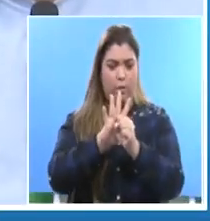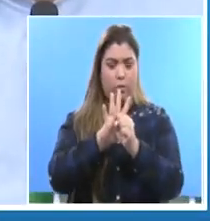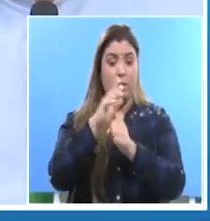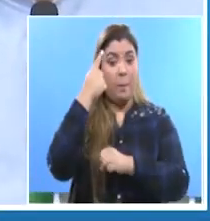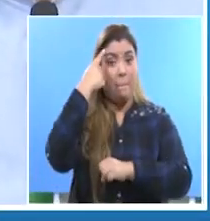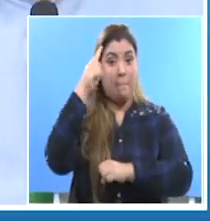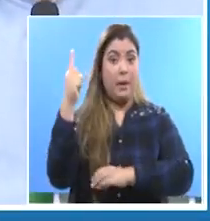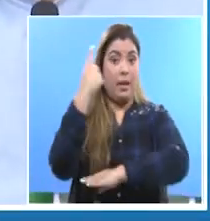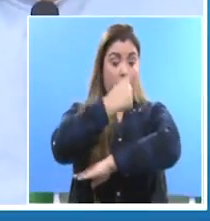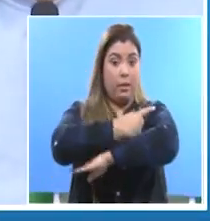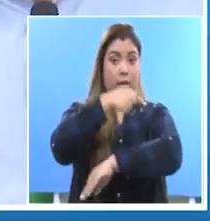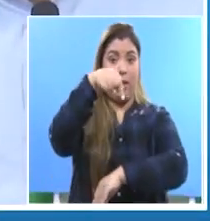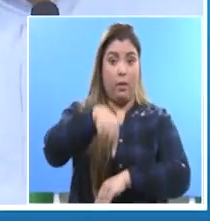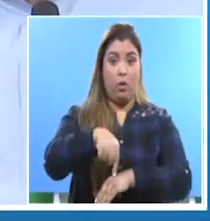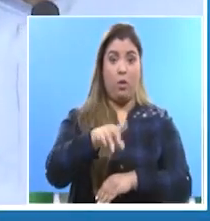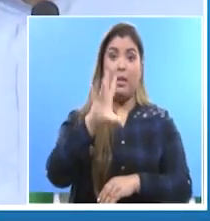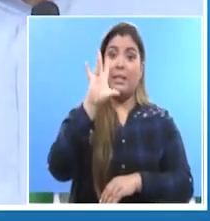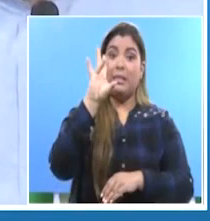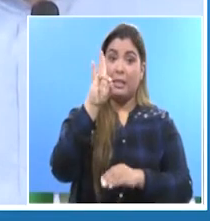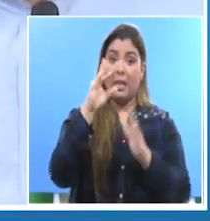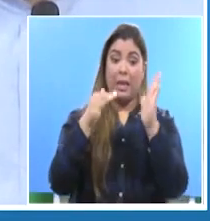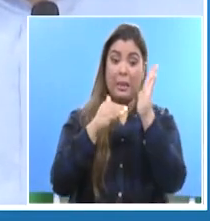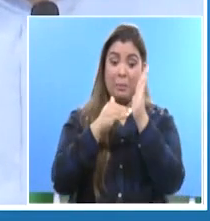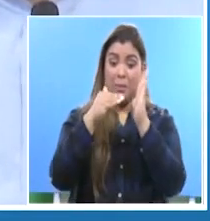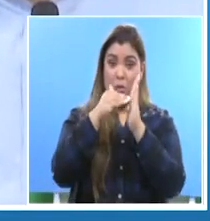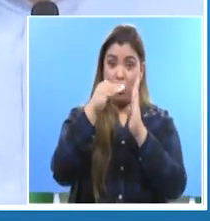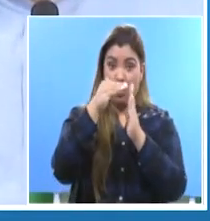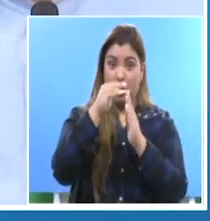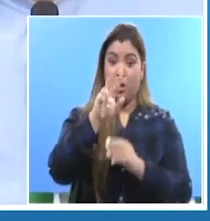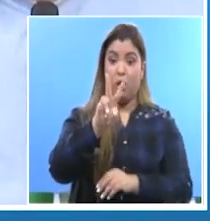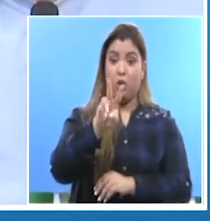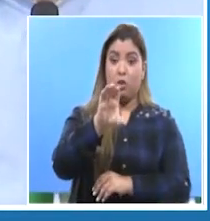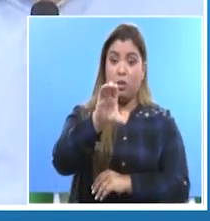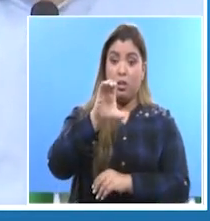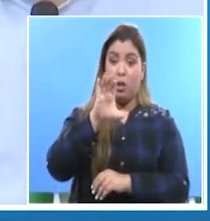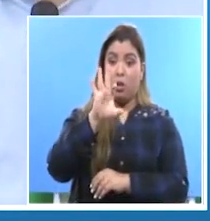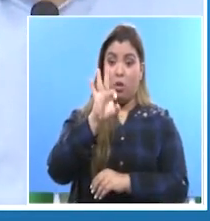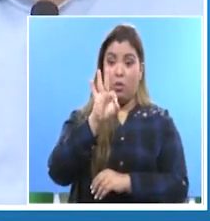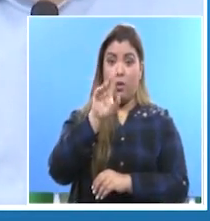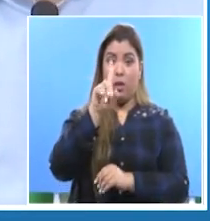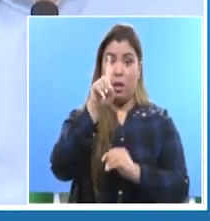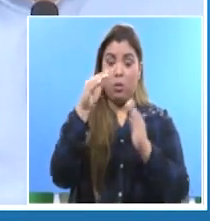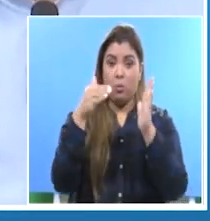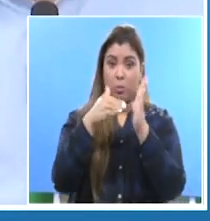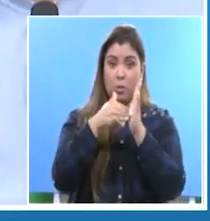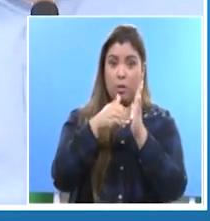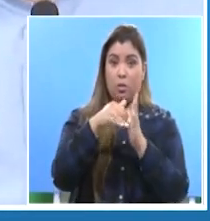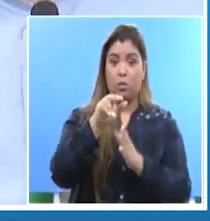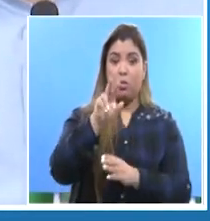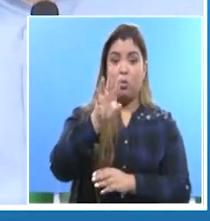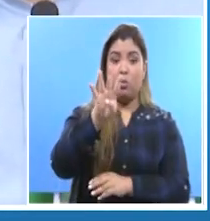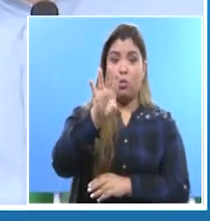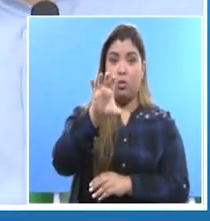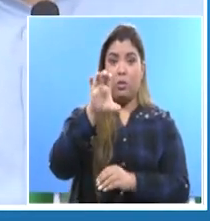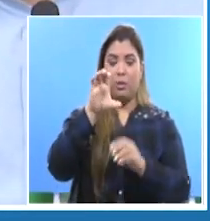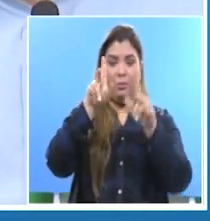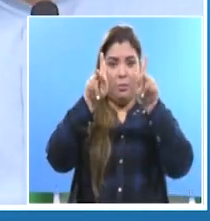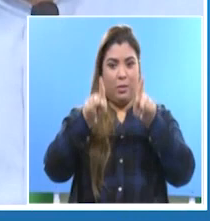para el día de hoy tenemos 7.291.484 casos reportados,